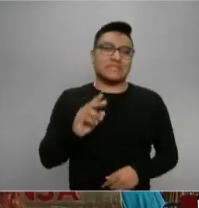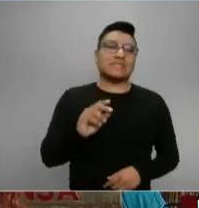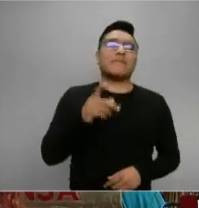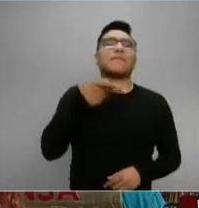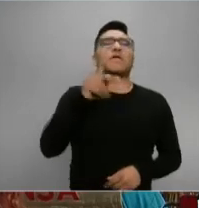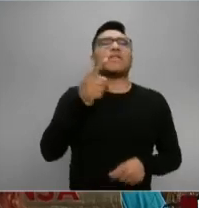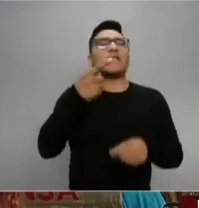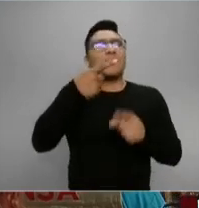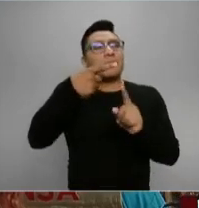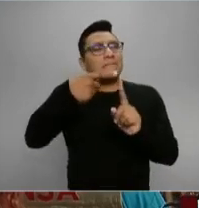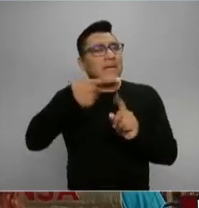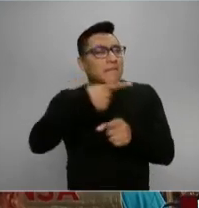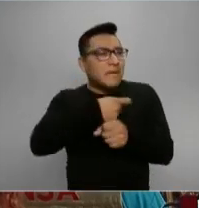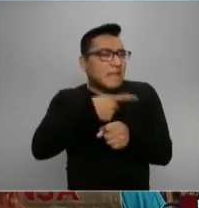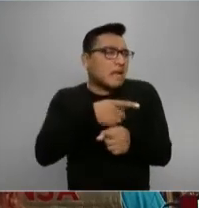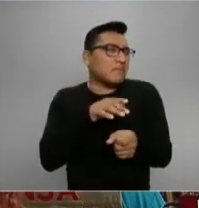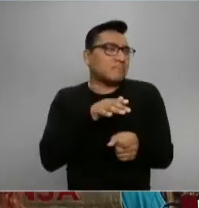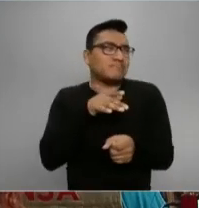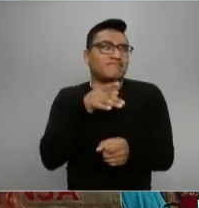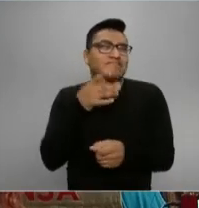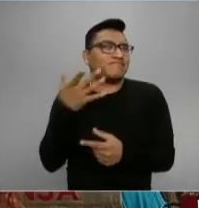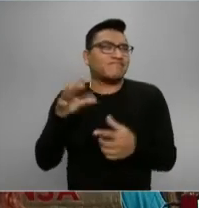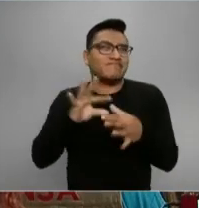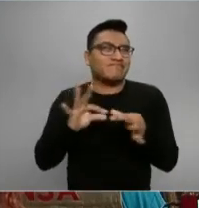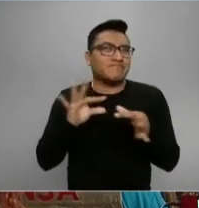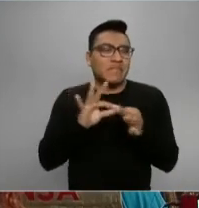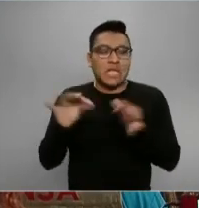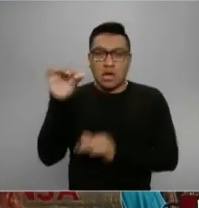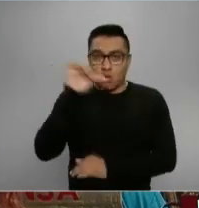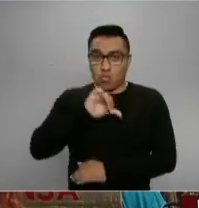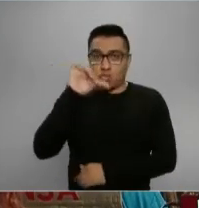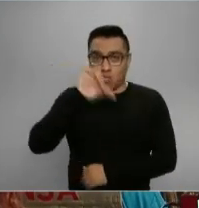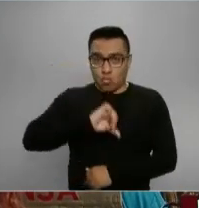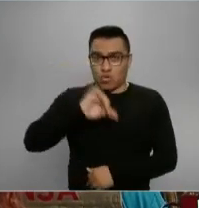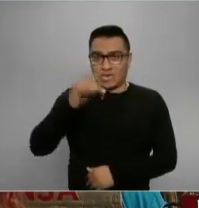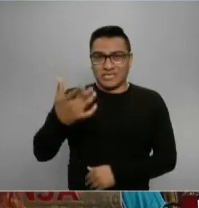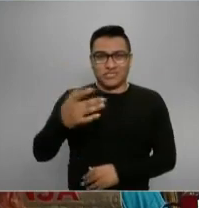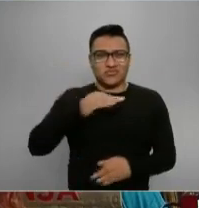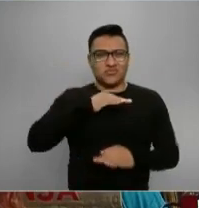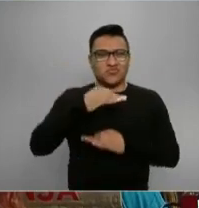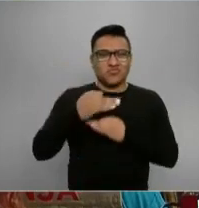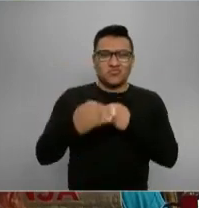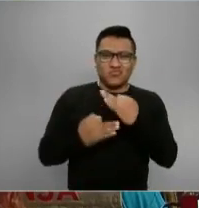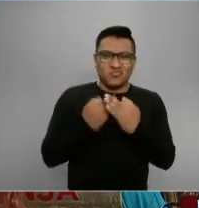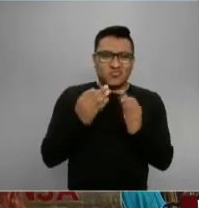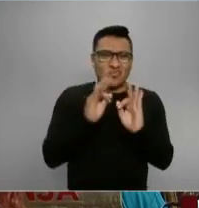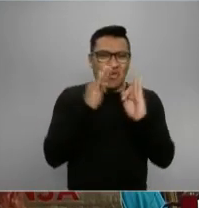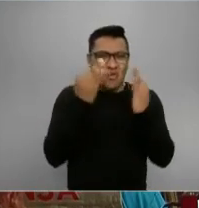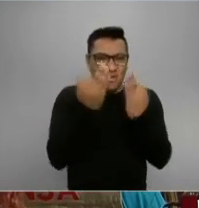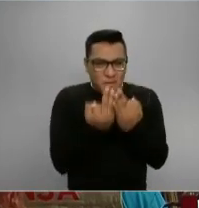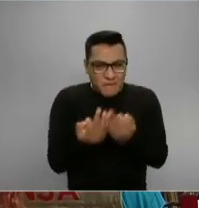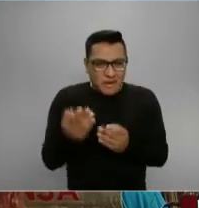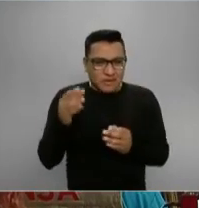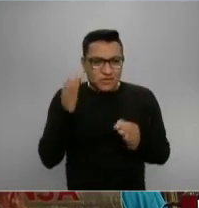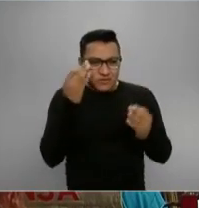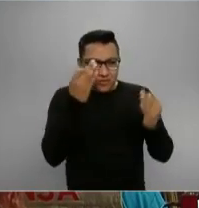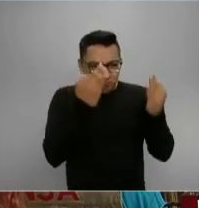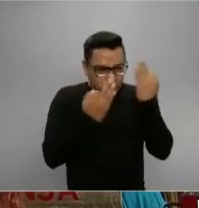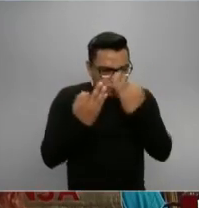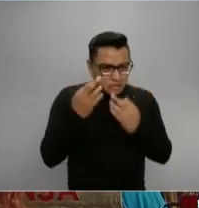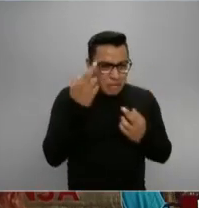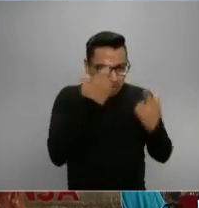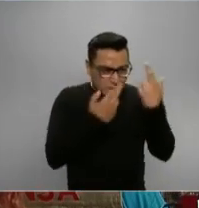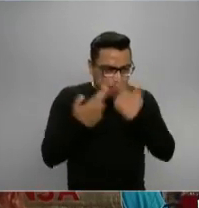Que hoy, que el modelo que se escogió para monitorear los casos de